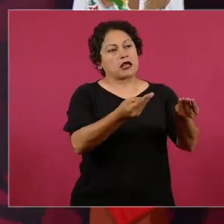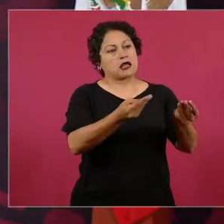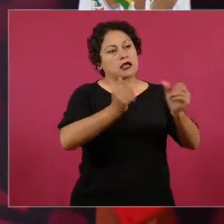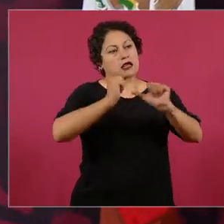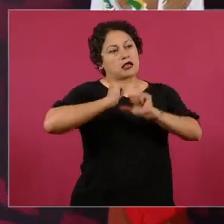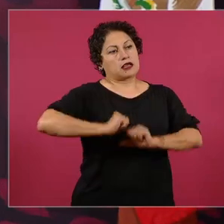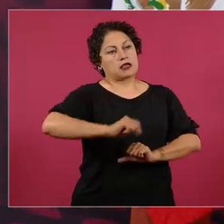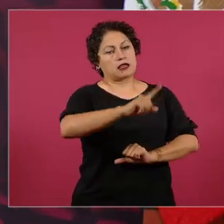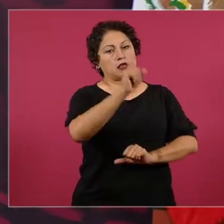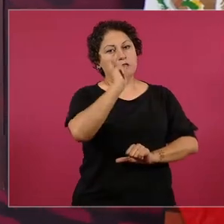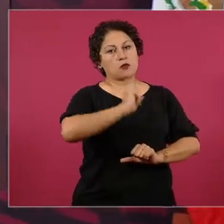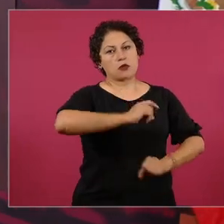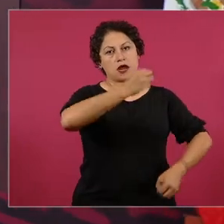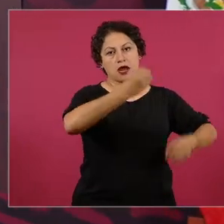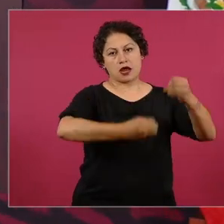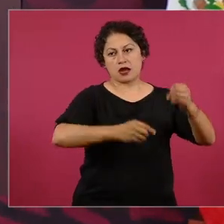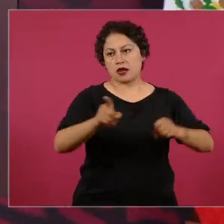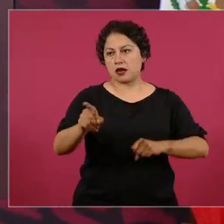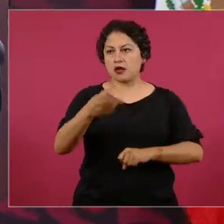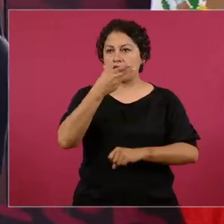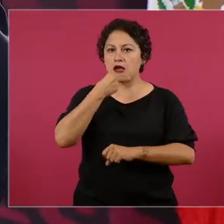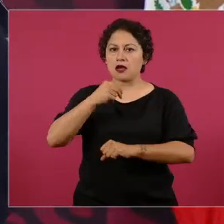Lo otro pues